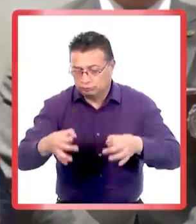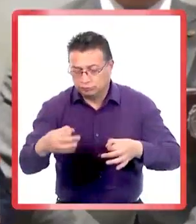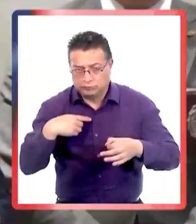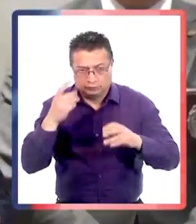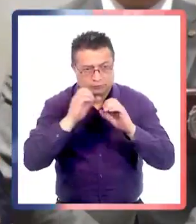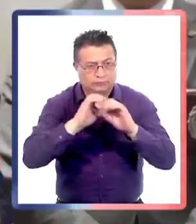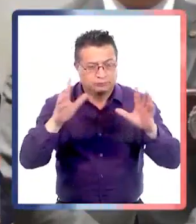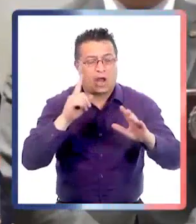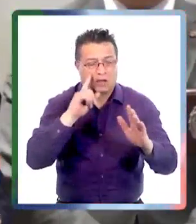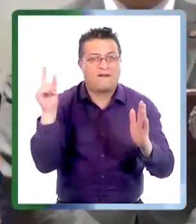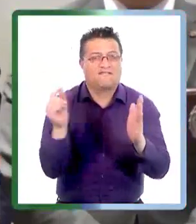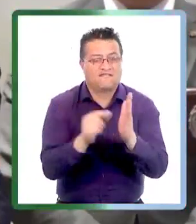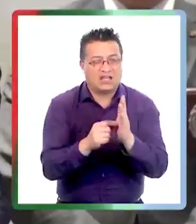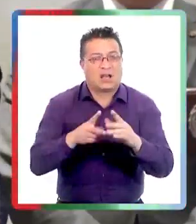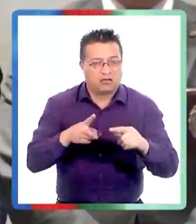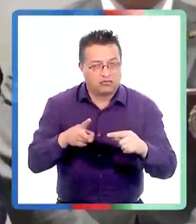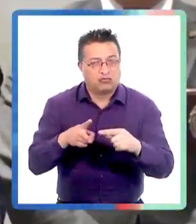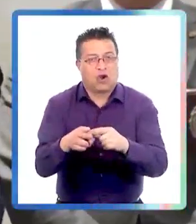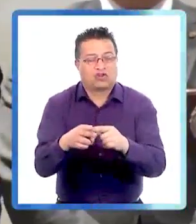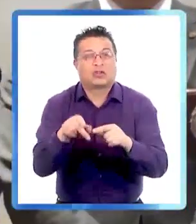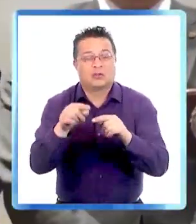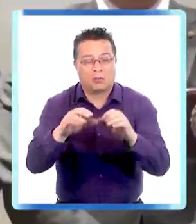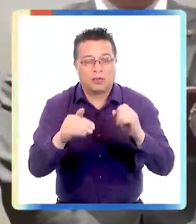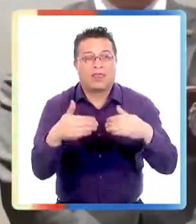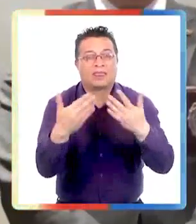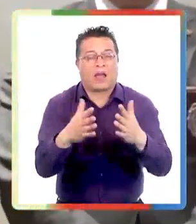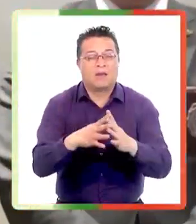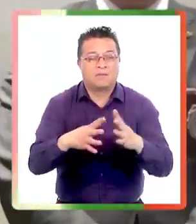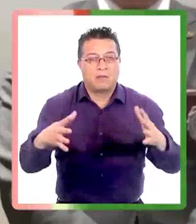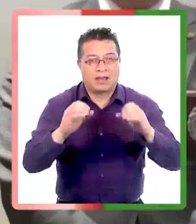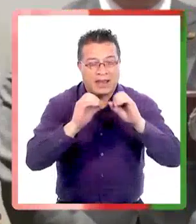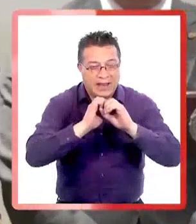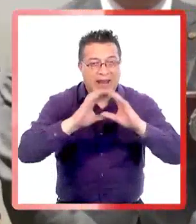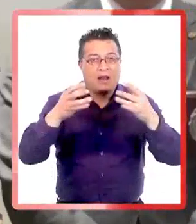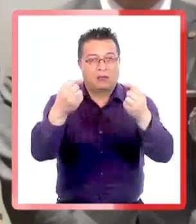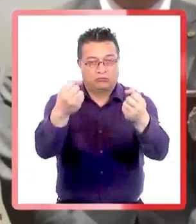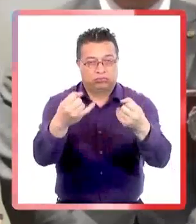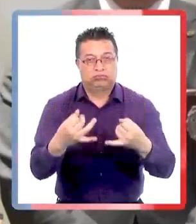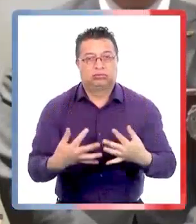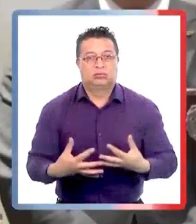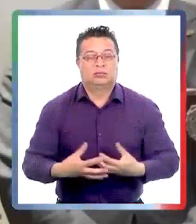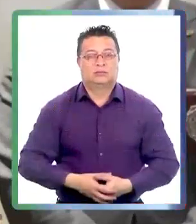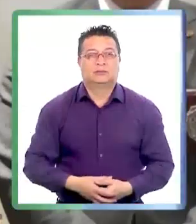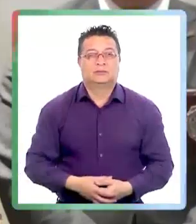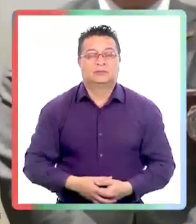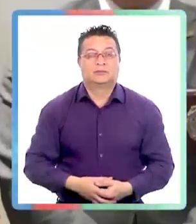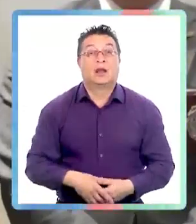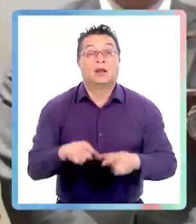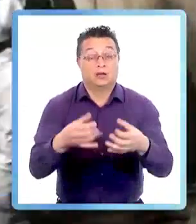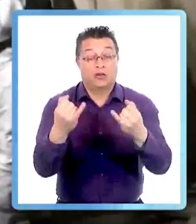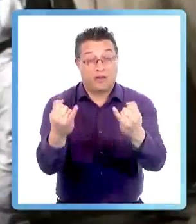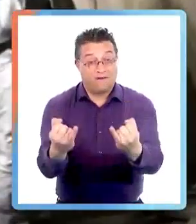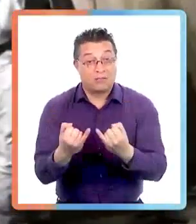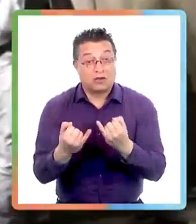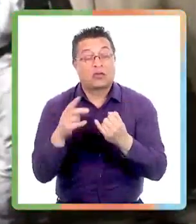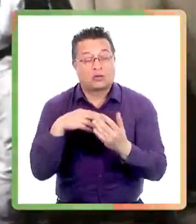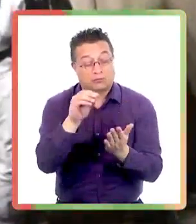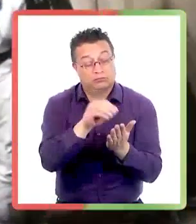en el centro hemos definido que tendremos fechas de corte principalmente para otorgar mayor claridad respecto a cifras como esta.